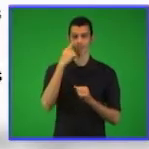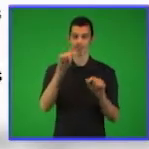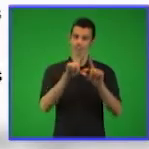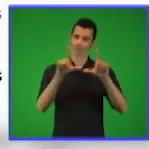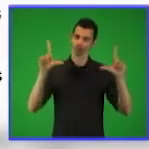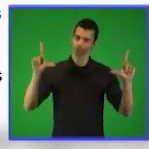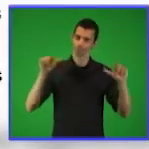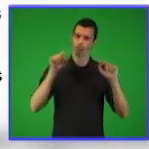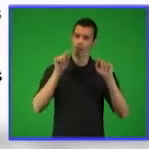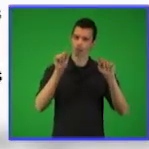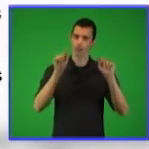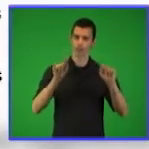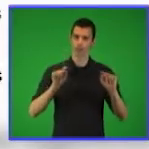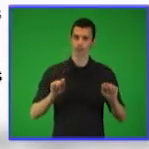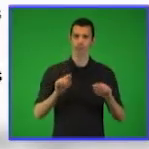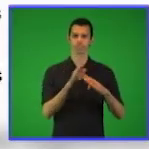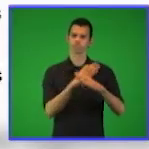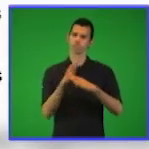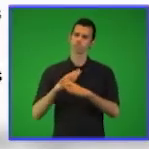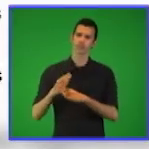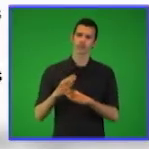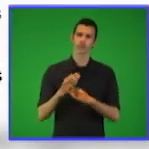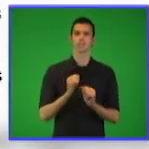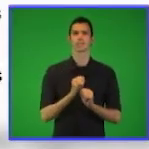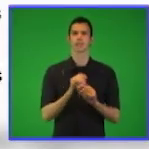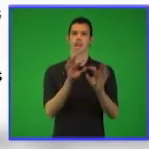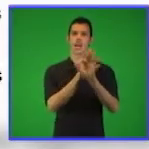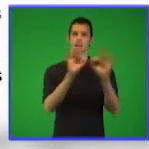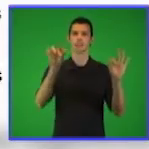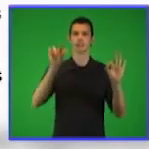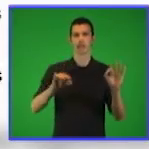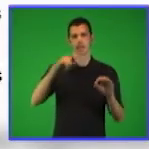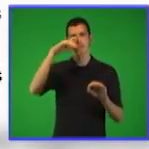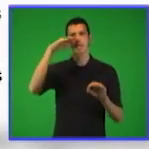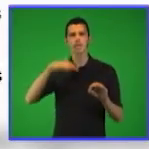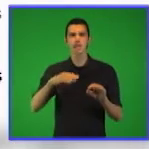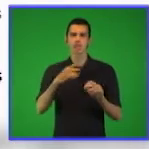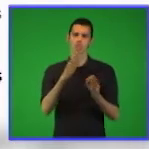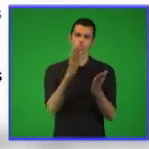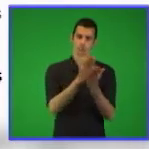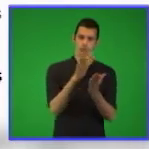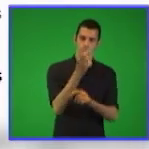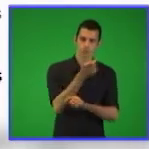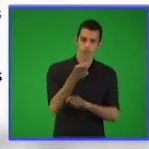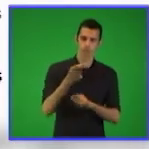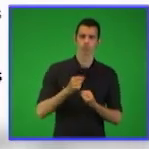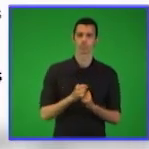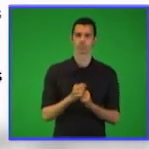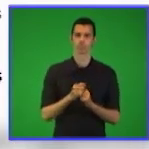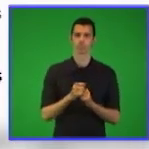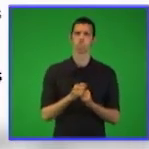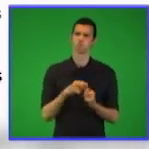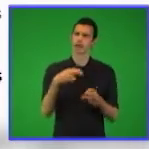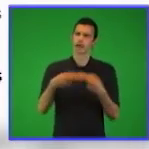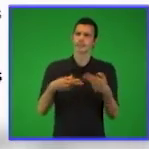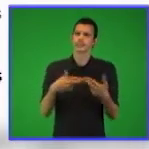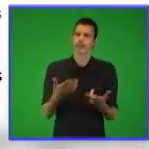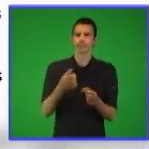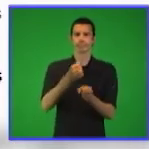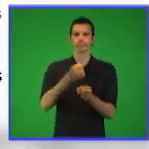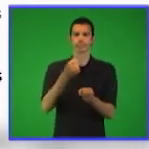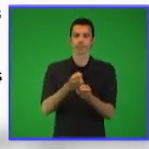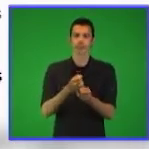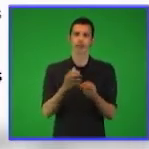Lo tienen en pantalla. Para las especialidades de educación infantil estaremos tratando la resolución de ejercicios